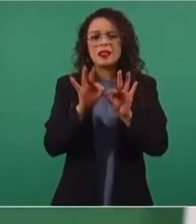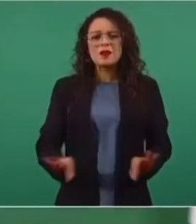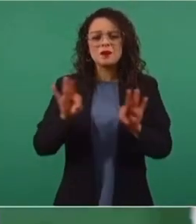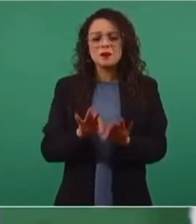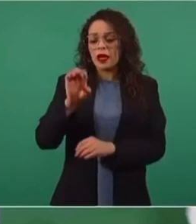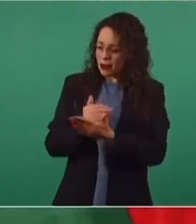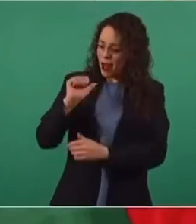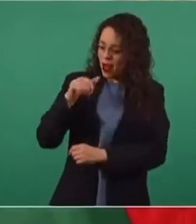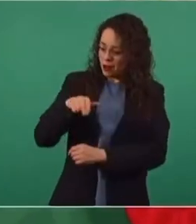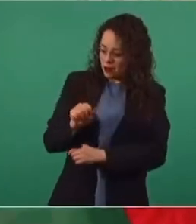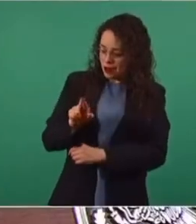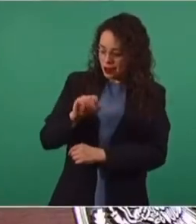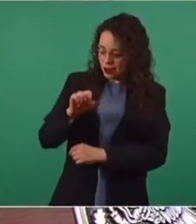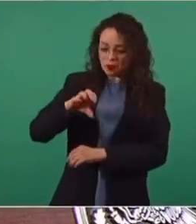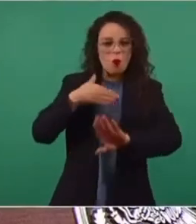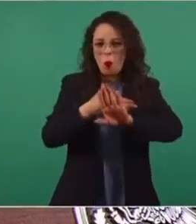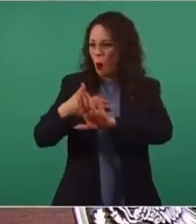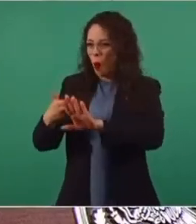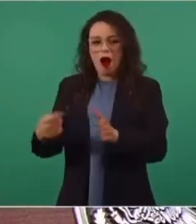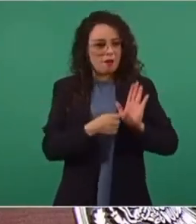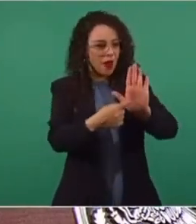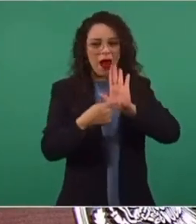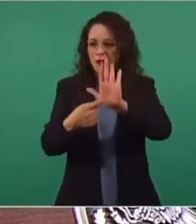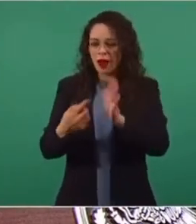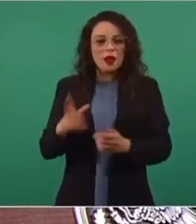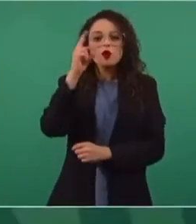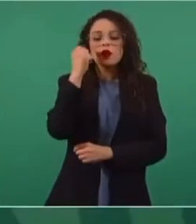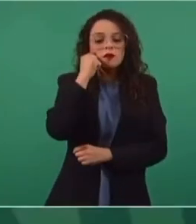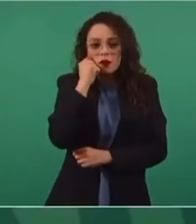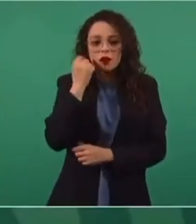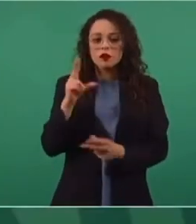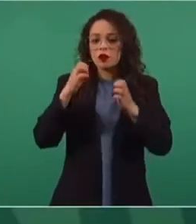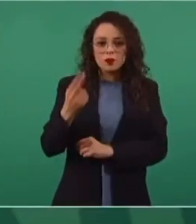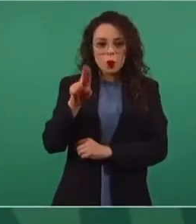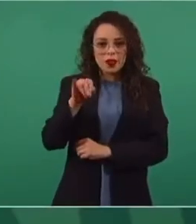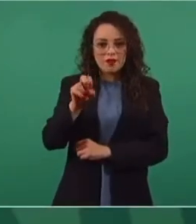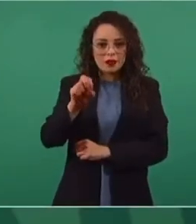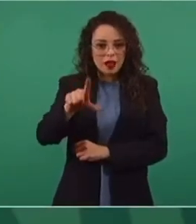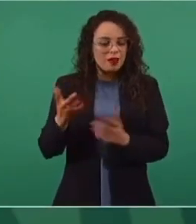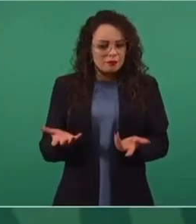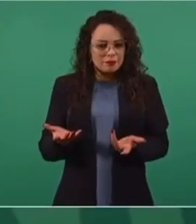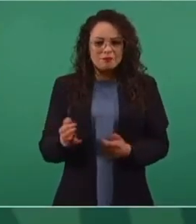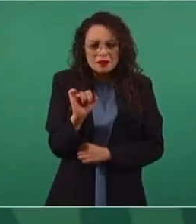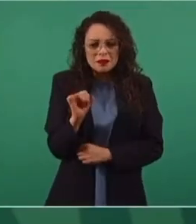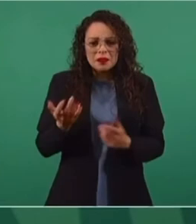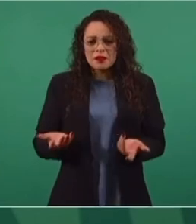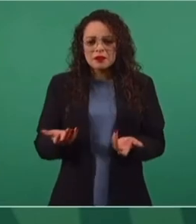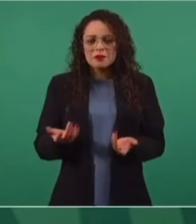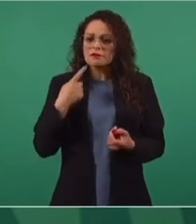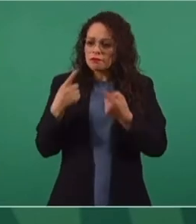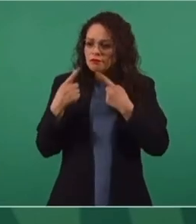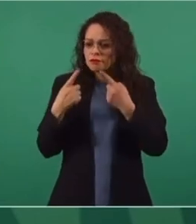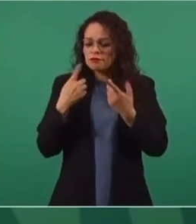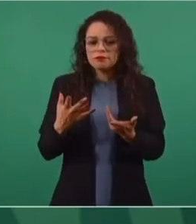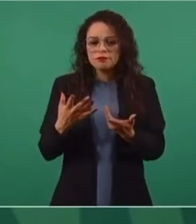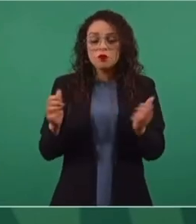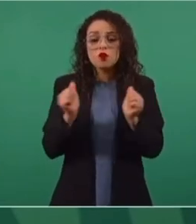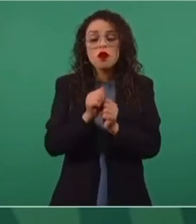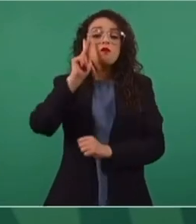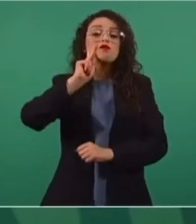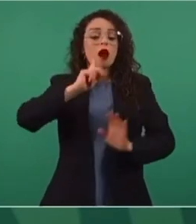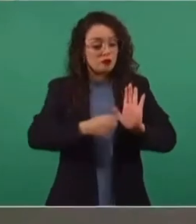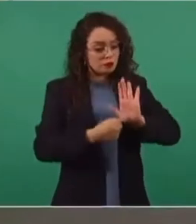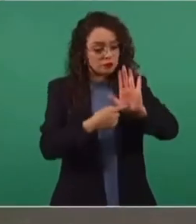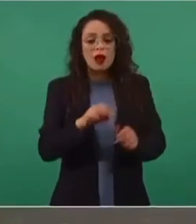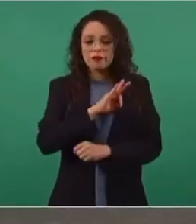en los medios. Aún cuando haya diferencias como las que tenemos con el universal, que podamos resolverlas con argumentos,